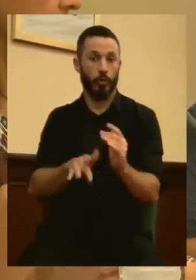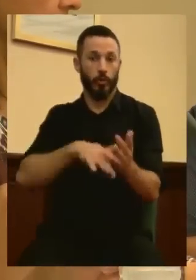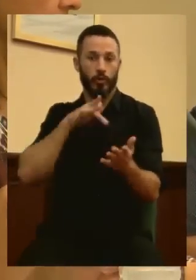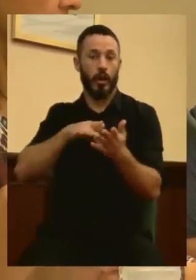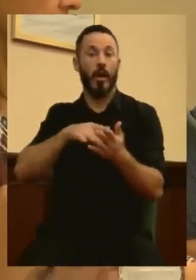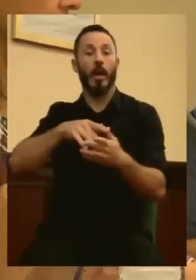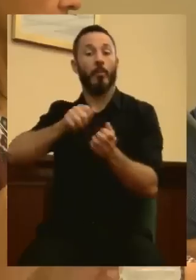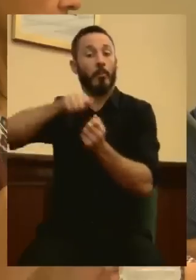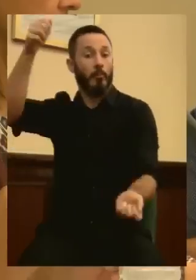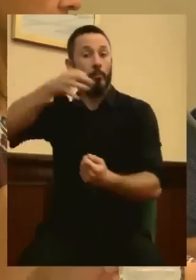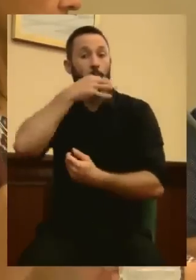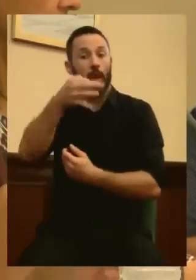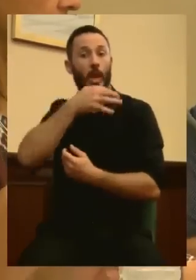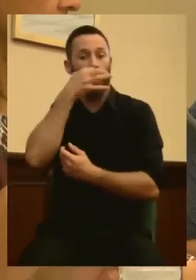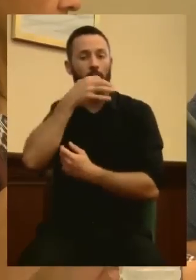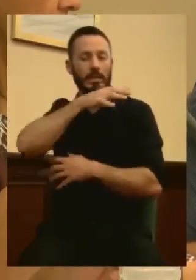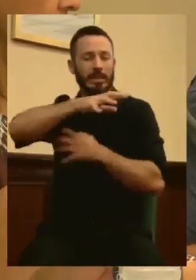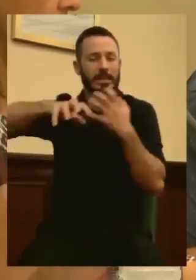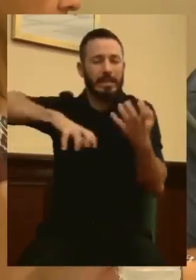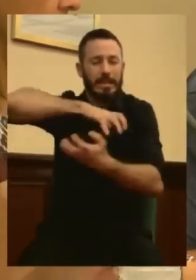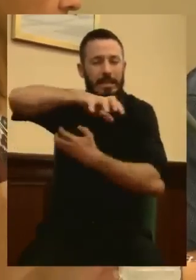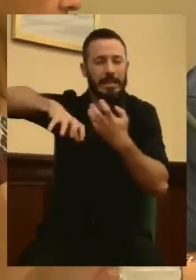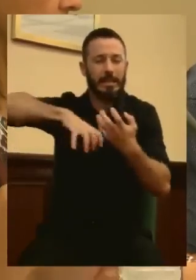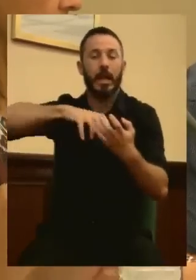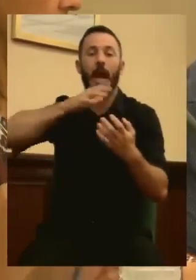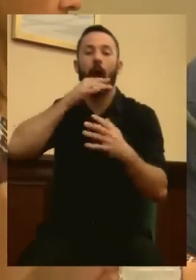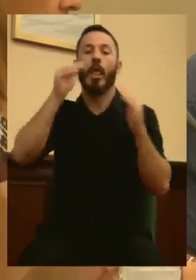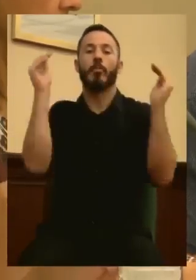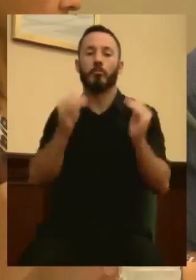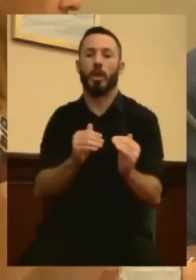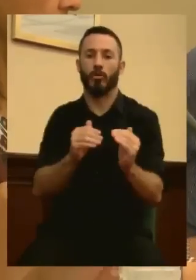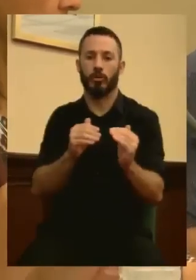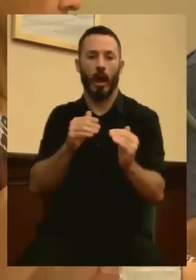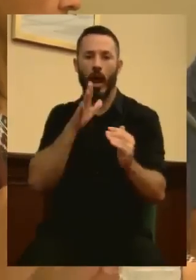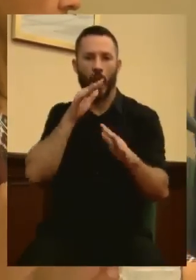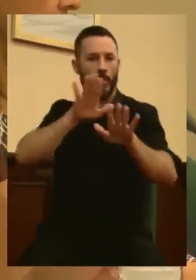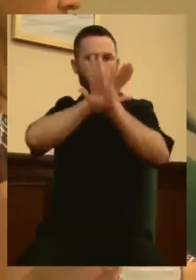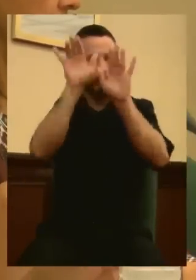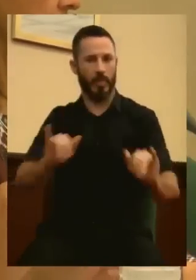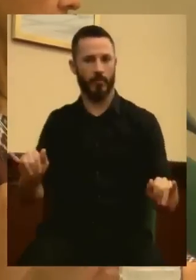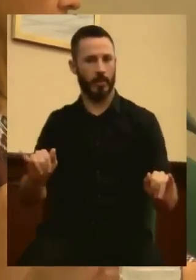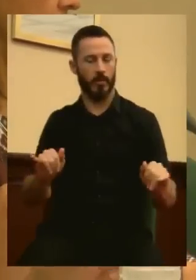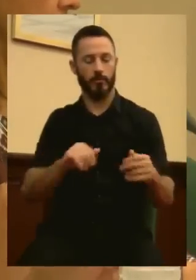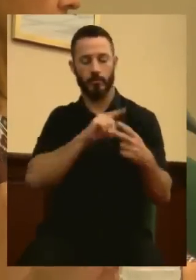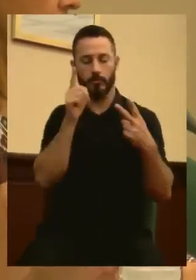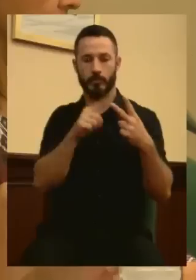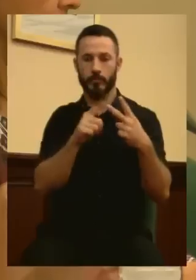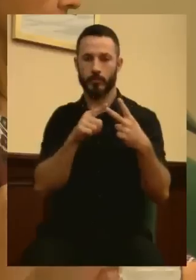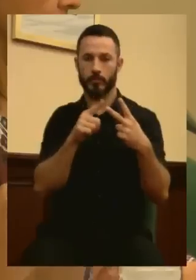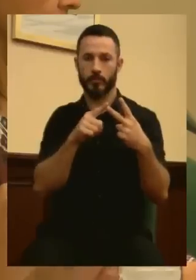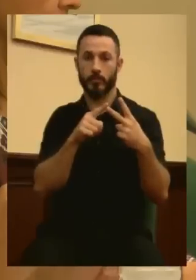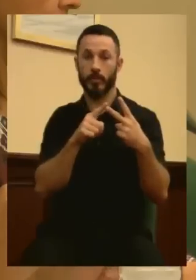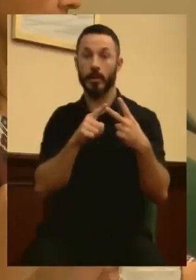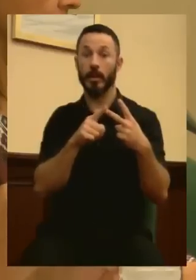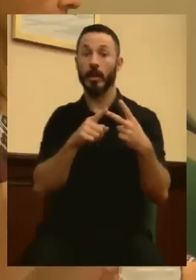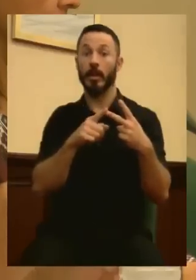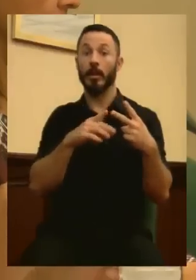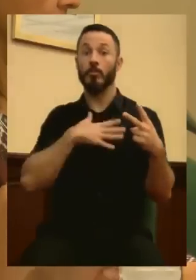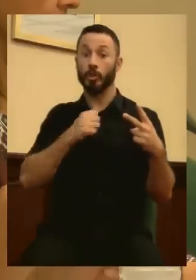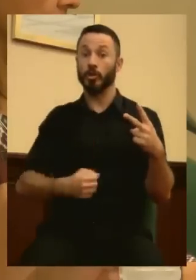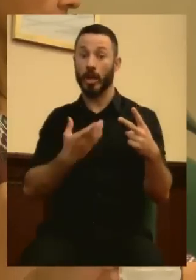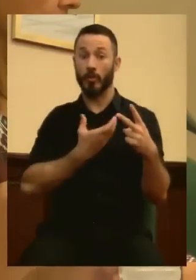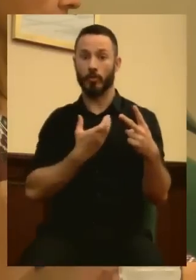fue, lo repito una vez más, escrupulosamente pacífica. Dos, el Ayuntamiento de